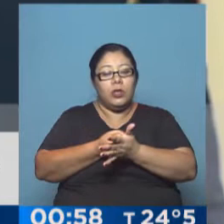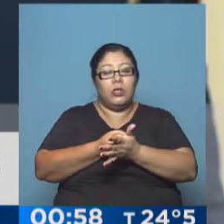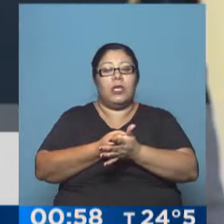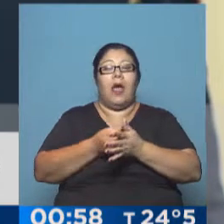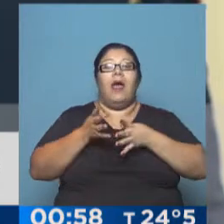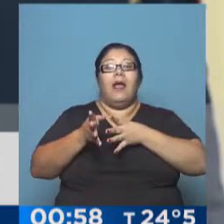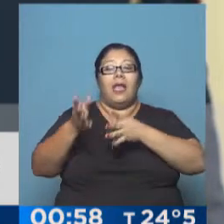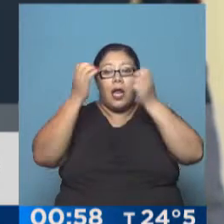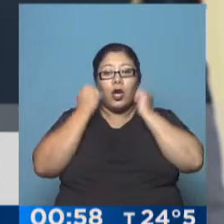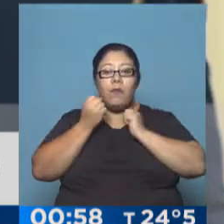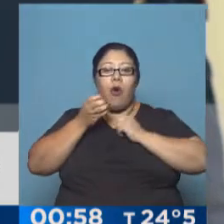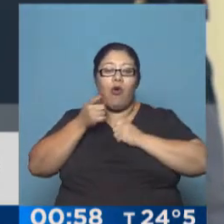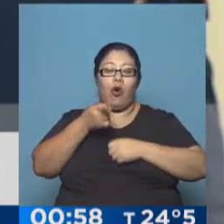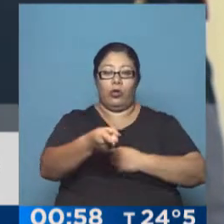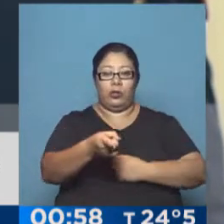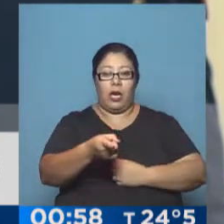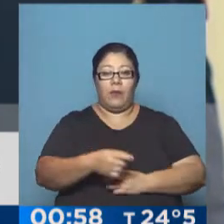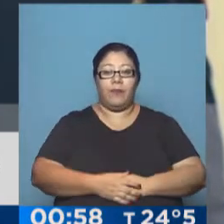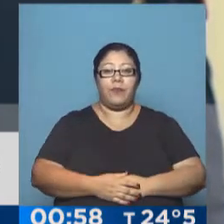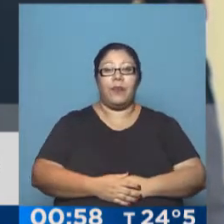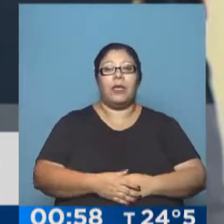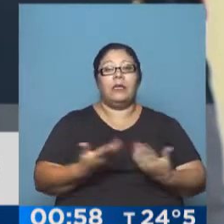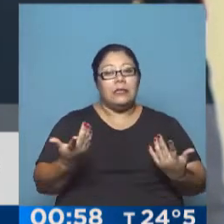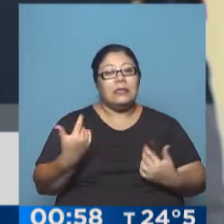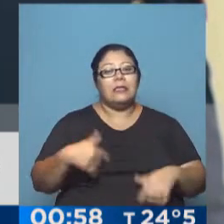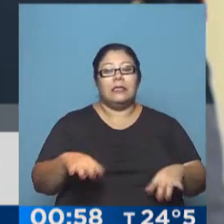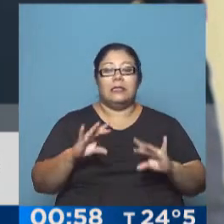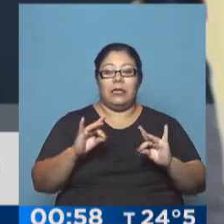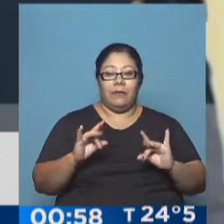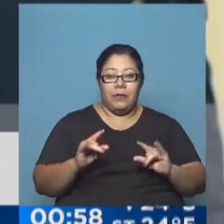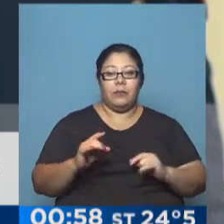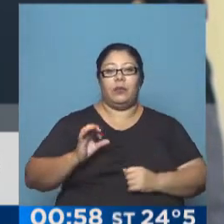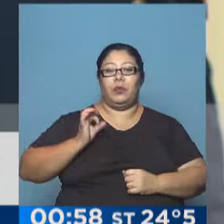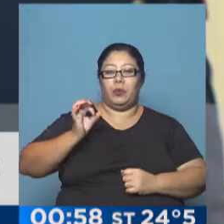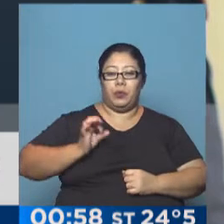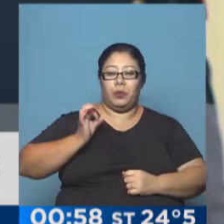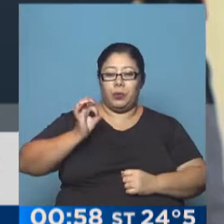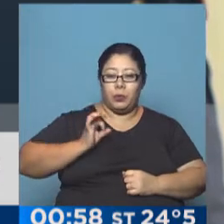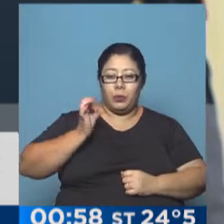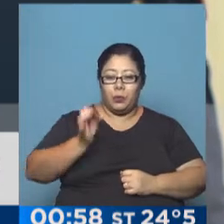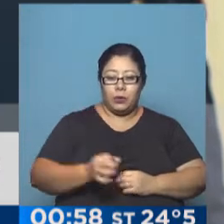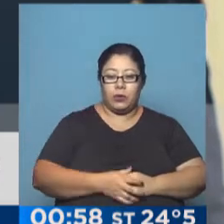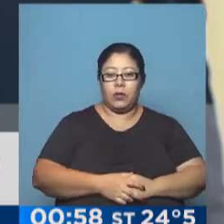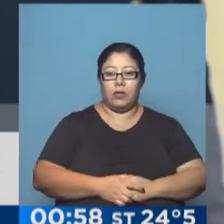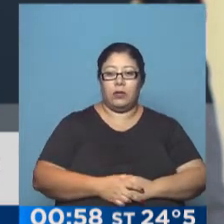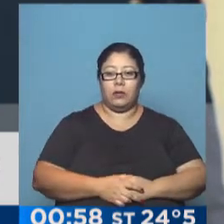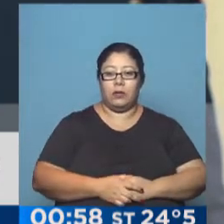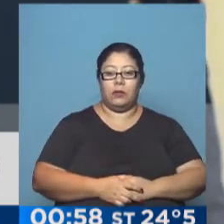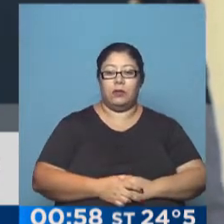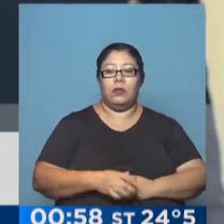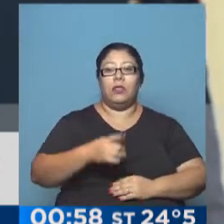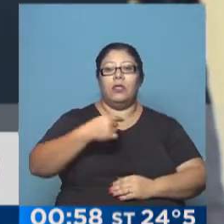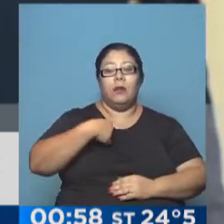dado realmente muchos disgustos y dolores de cabeza durante muchas décadas. Y creo que tenemos que estar muy unidos